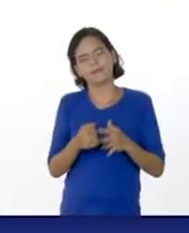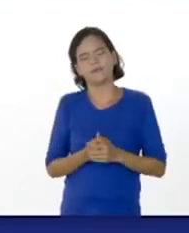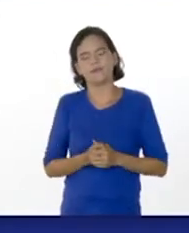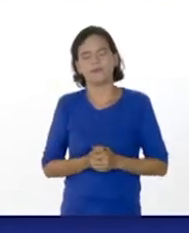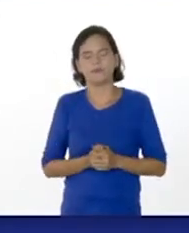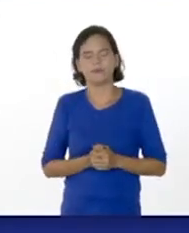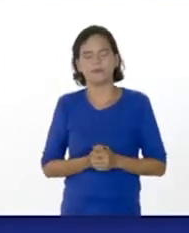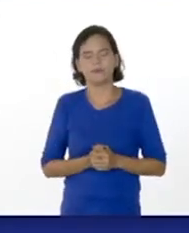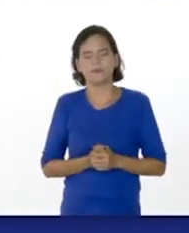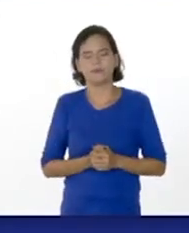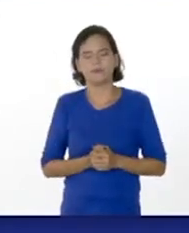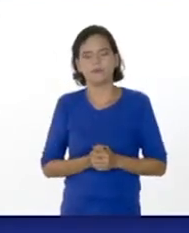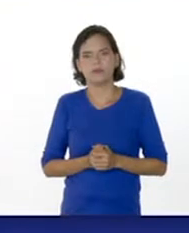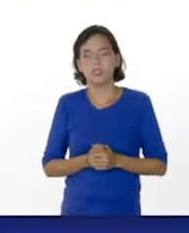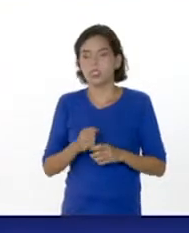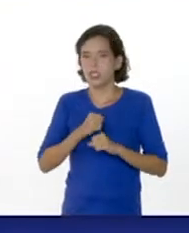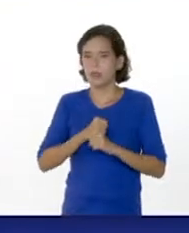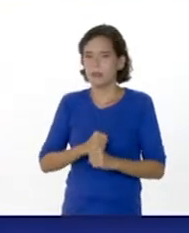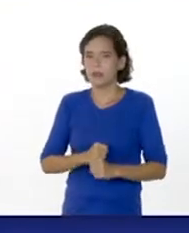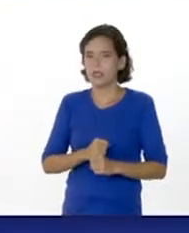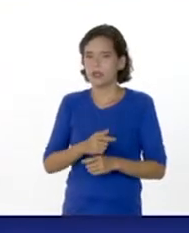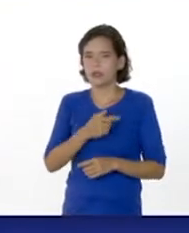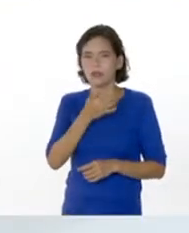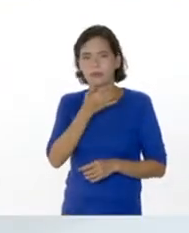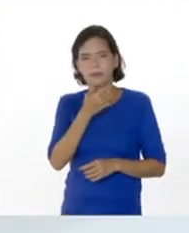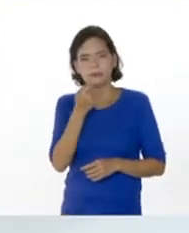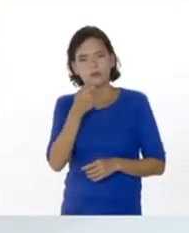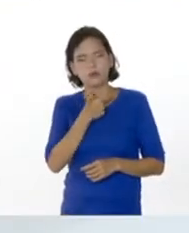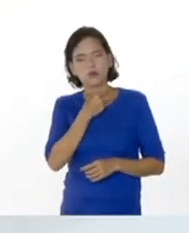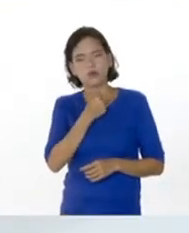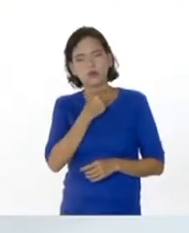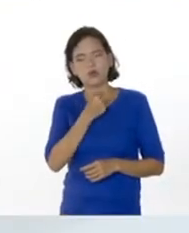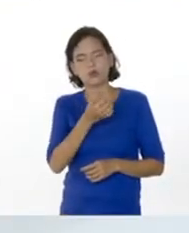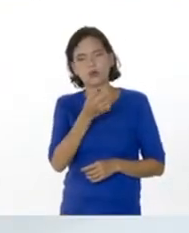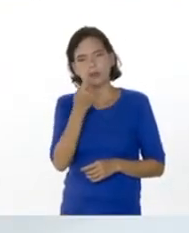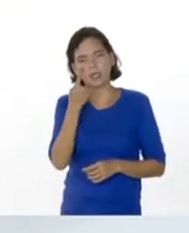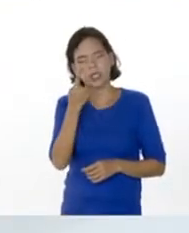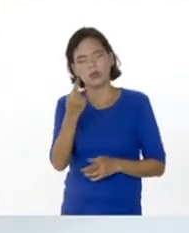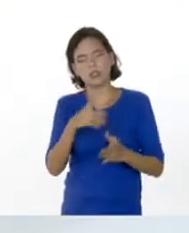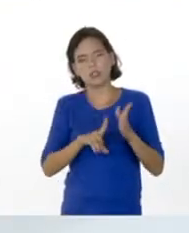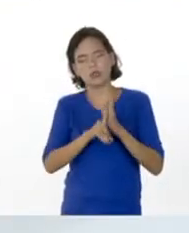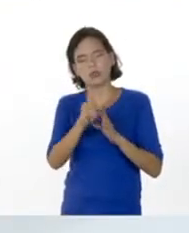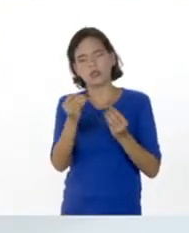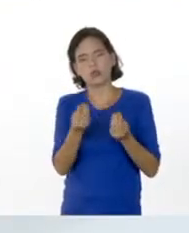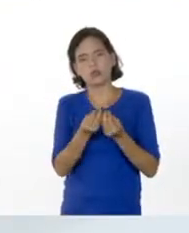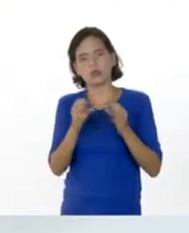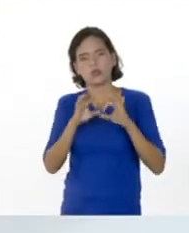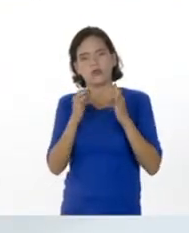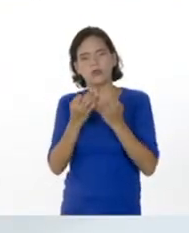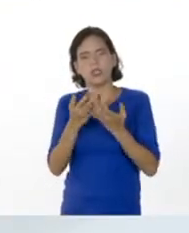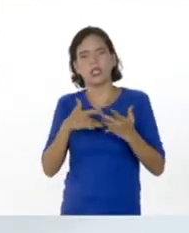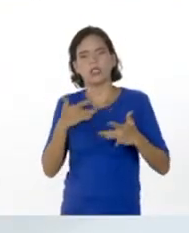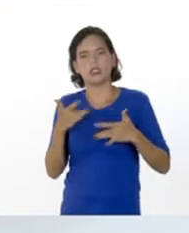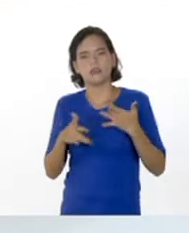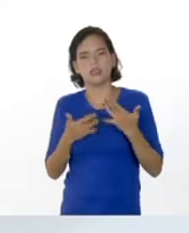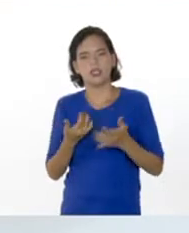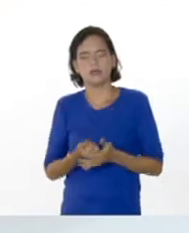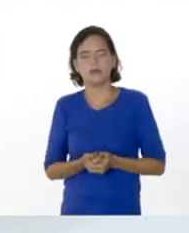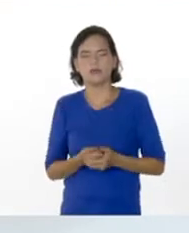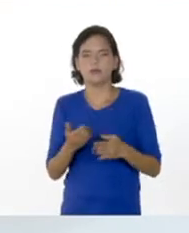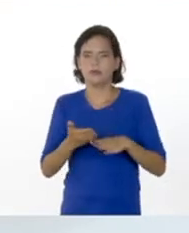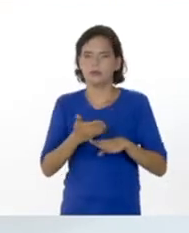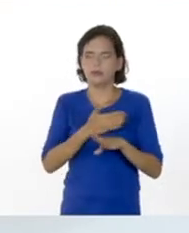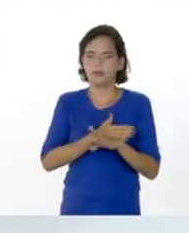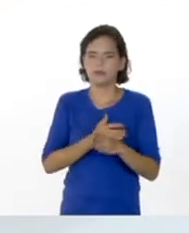Cleidis Hernández, espero que pasen una feliz tarde y desarrollen conjunto a su familia las actividades, sin